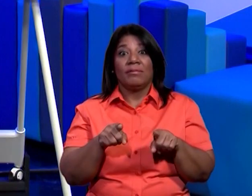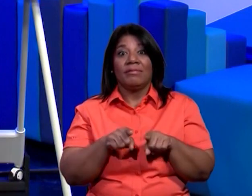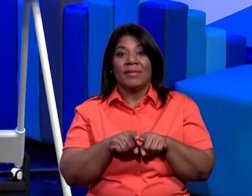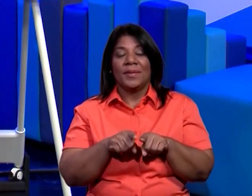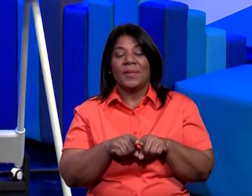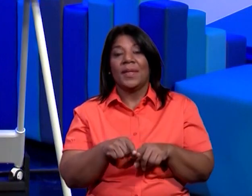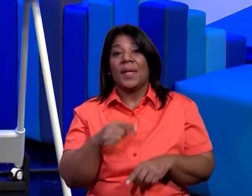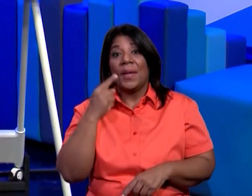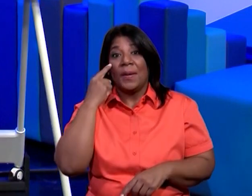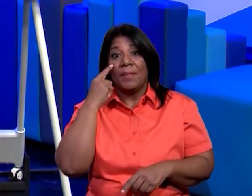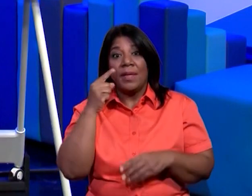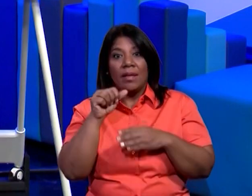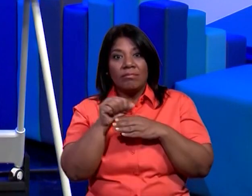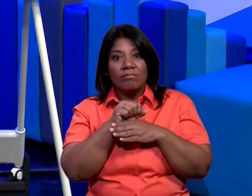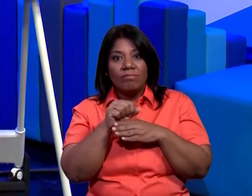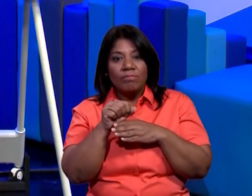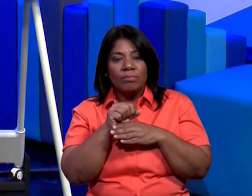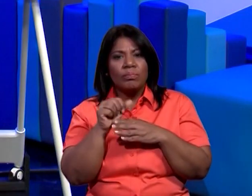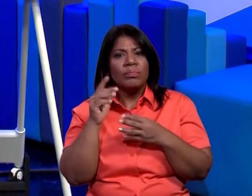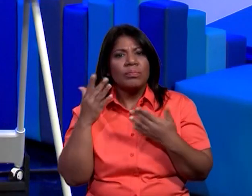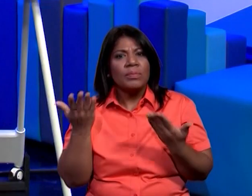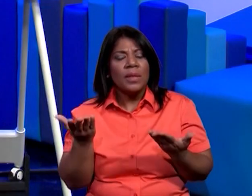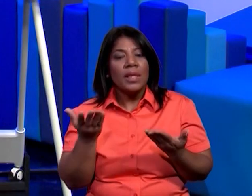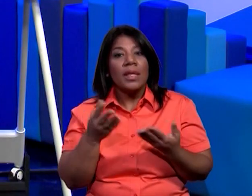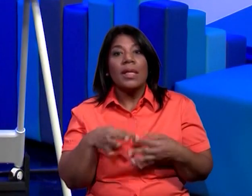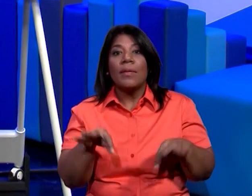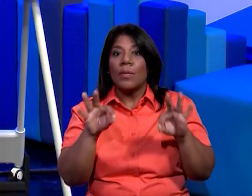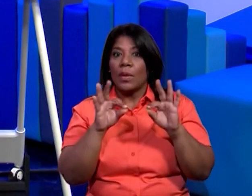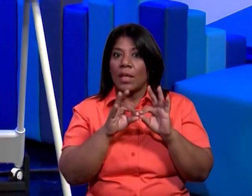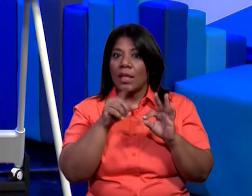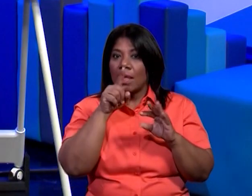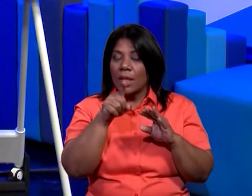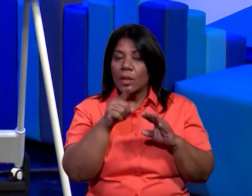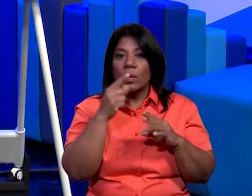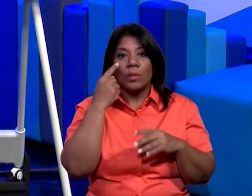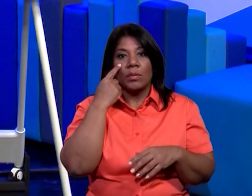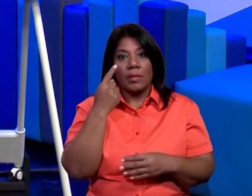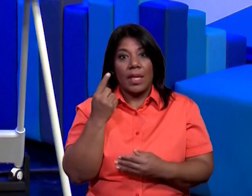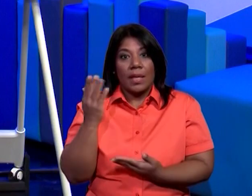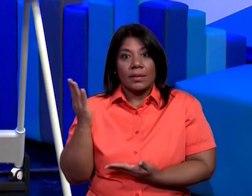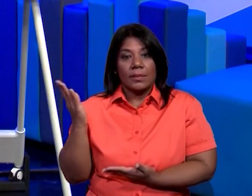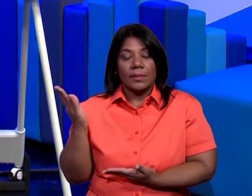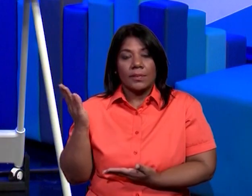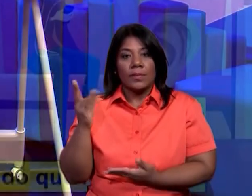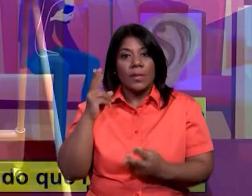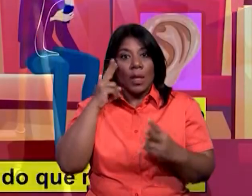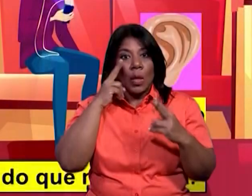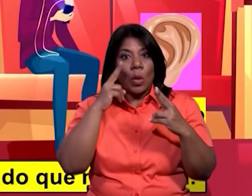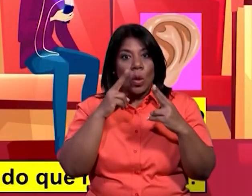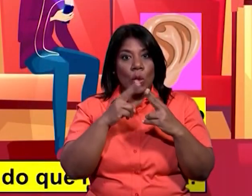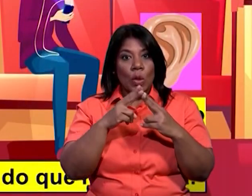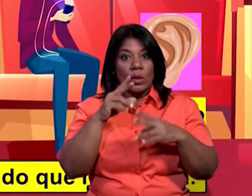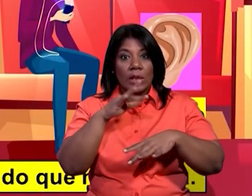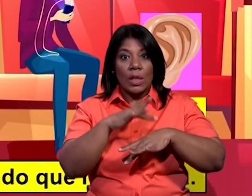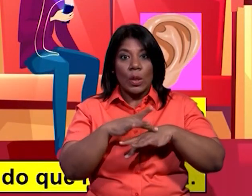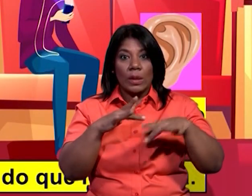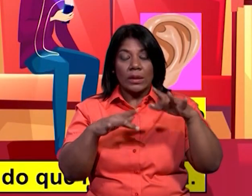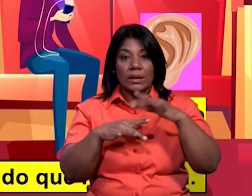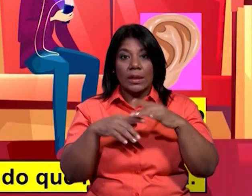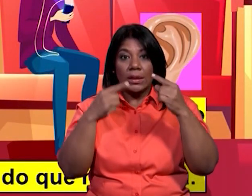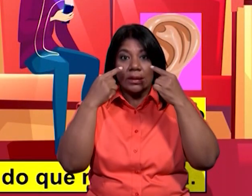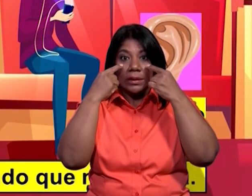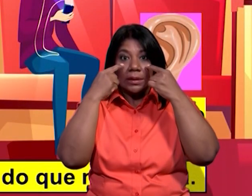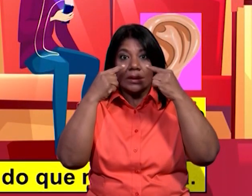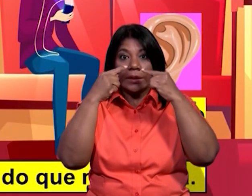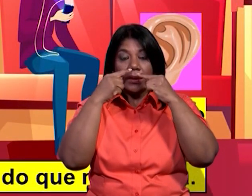a comenzar con un repasito de algunos conceptos importantes y la pregunta es conoces los sentidos los